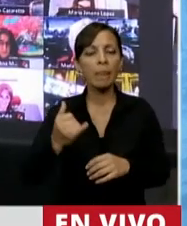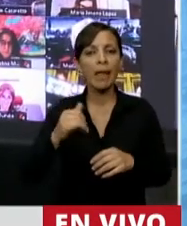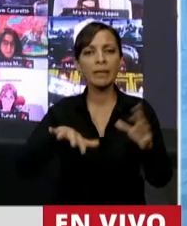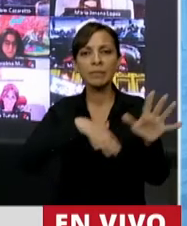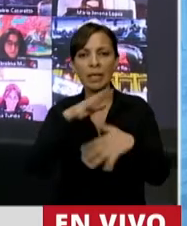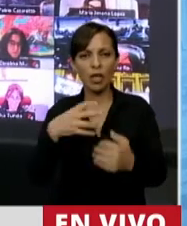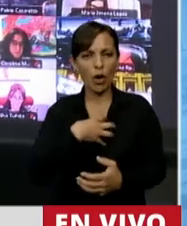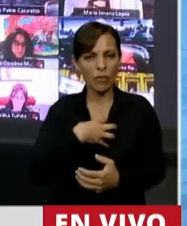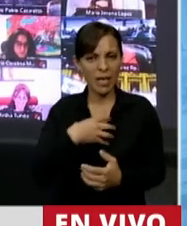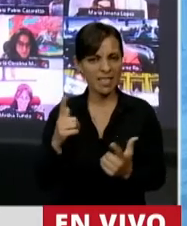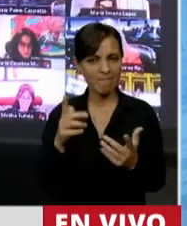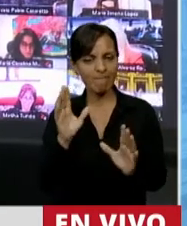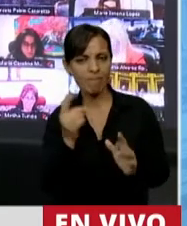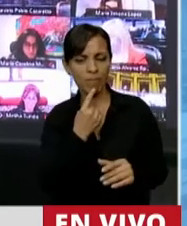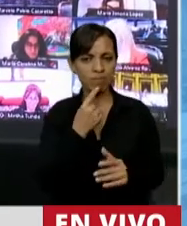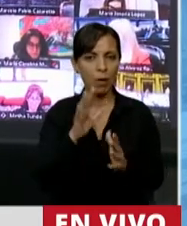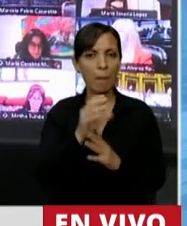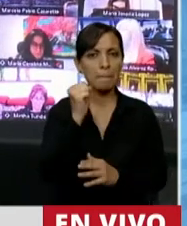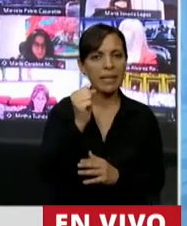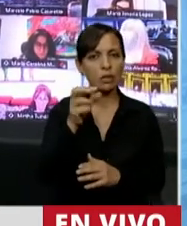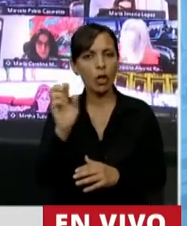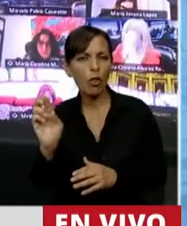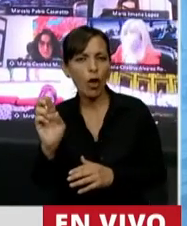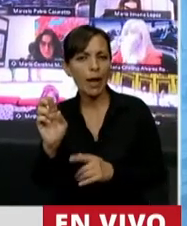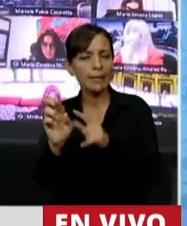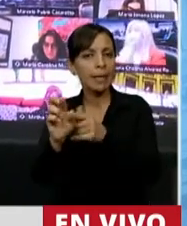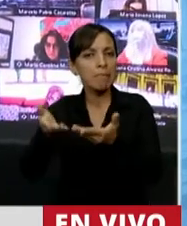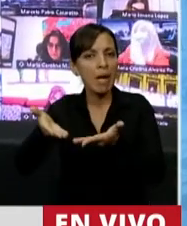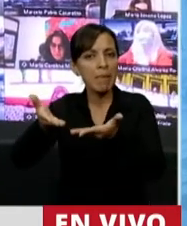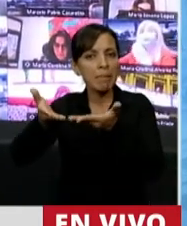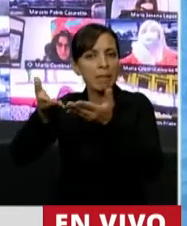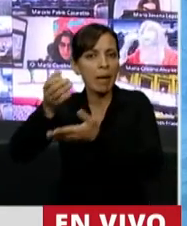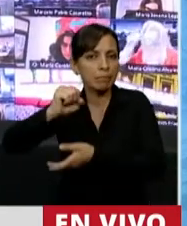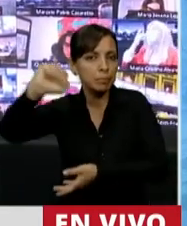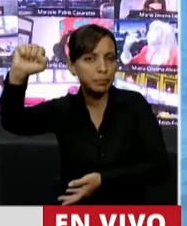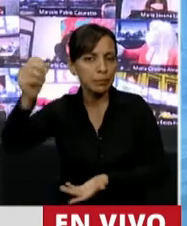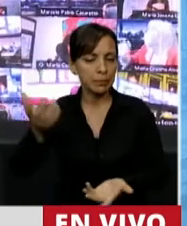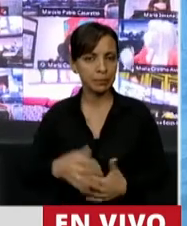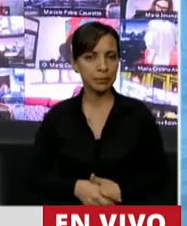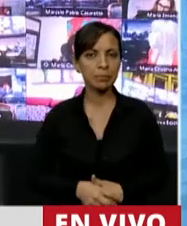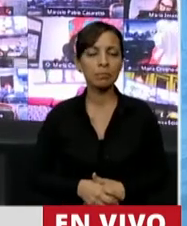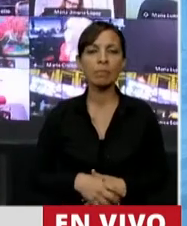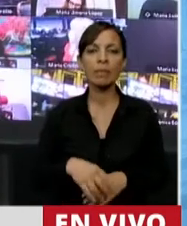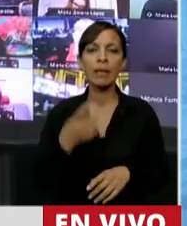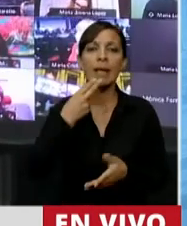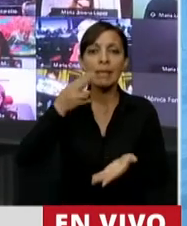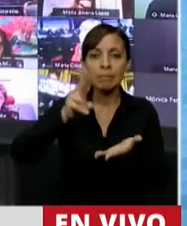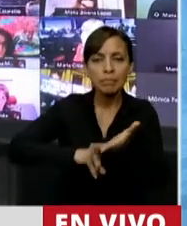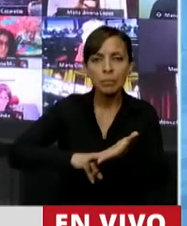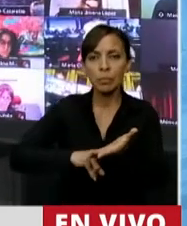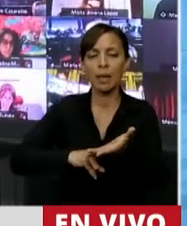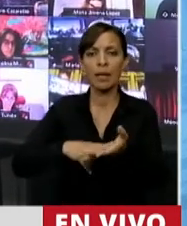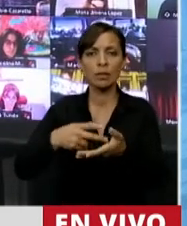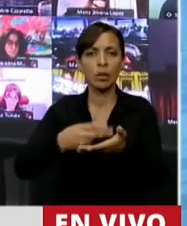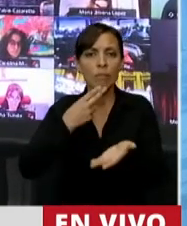credibilidad en nuestra moneda nacional que genera que el dólar crezca constantemente. La presión impositiva es